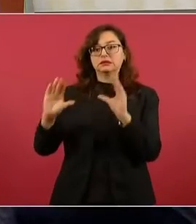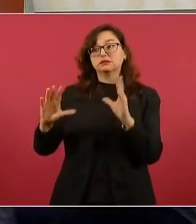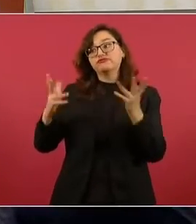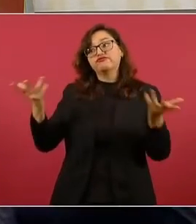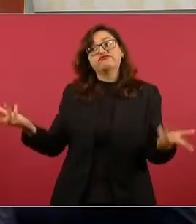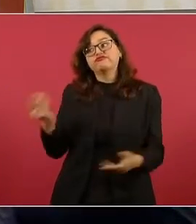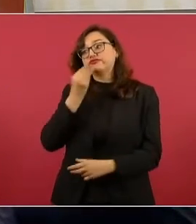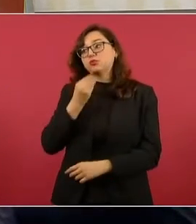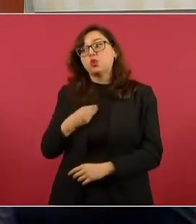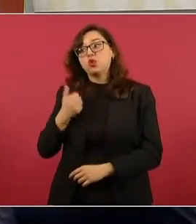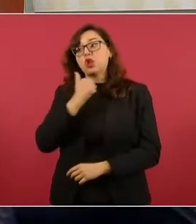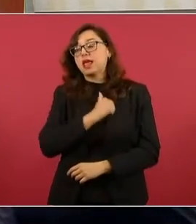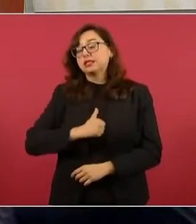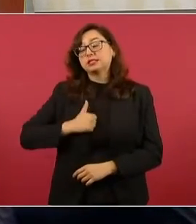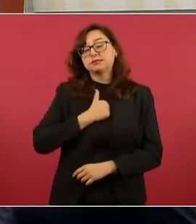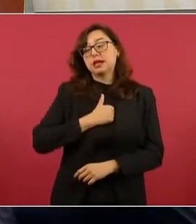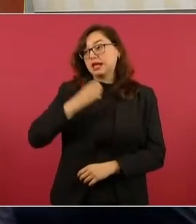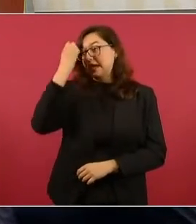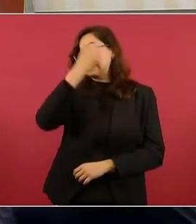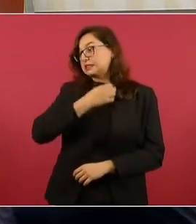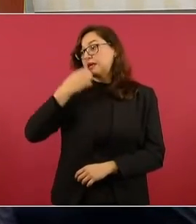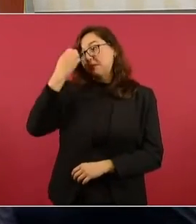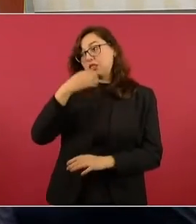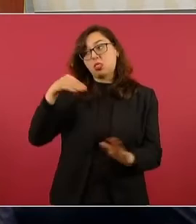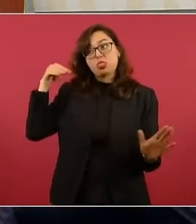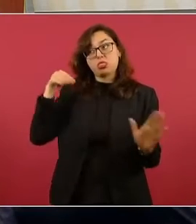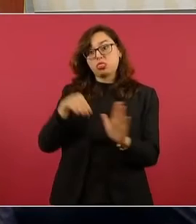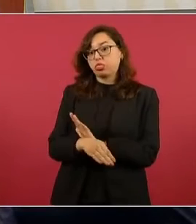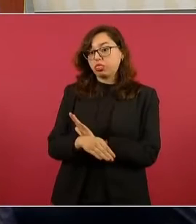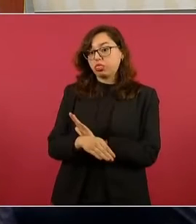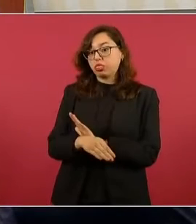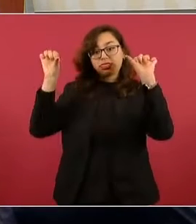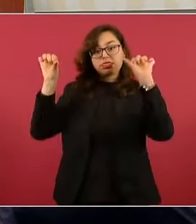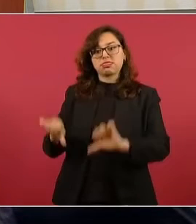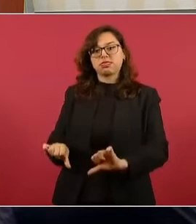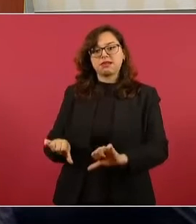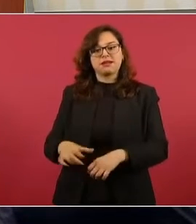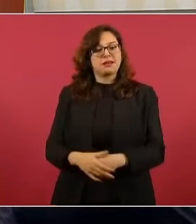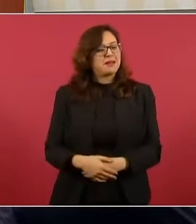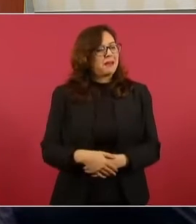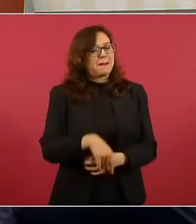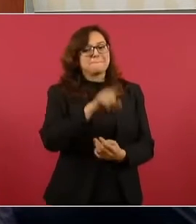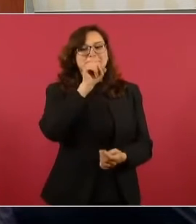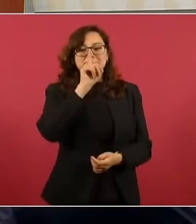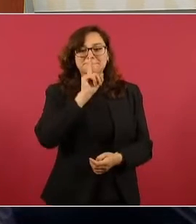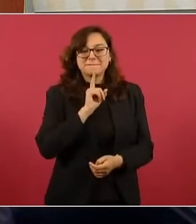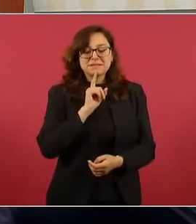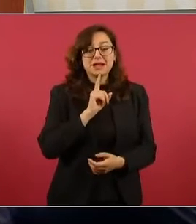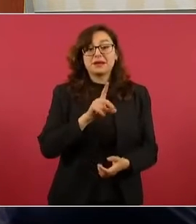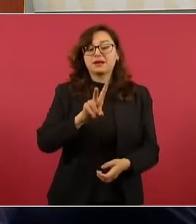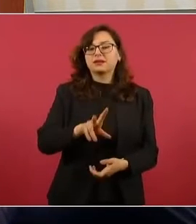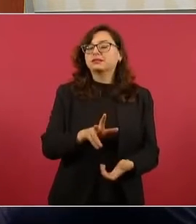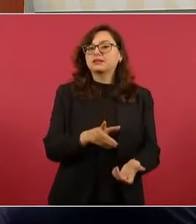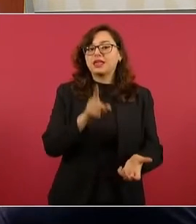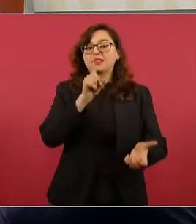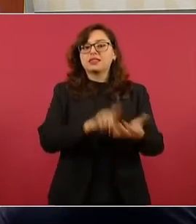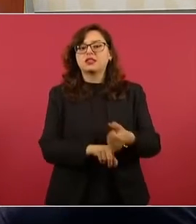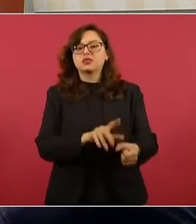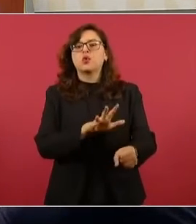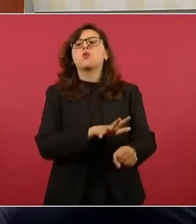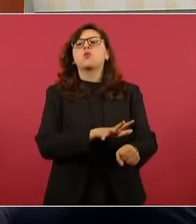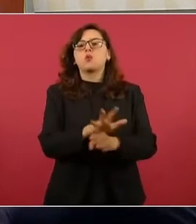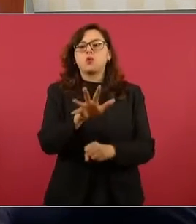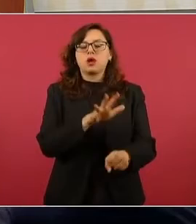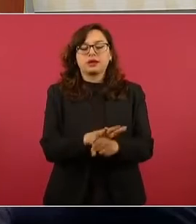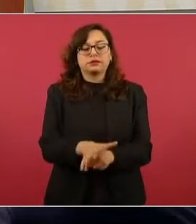no es que no pasaran el examen de admisión, es que no había espacio, no había cupo, no